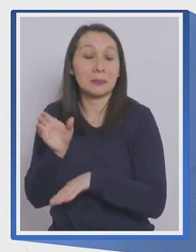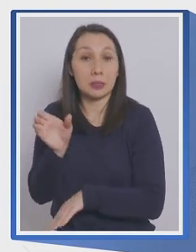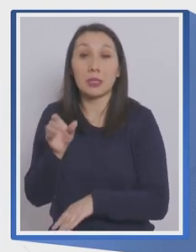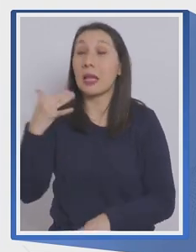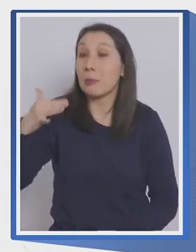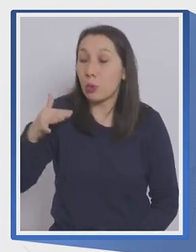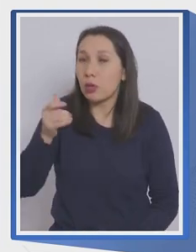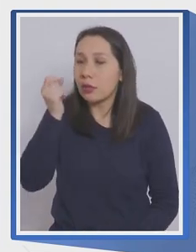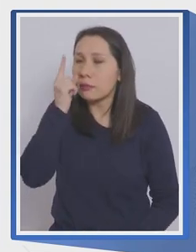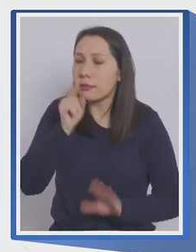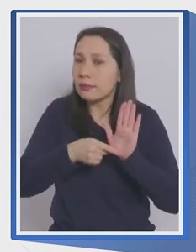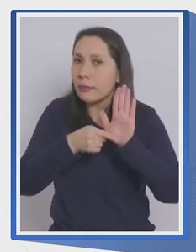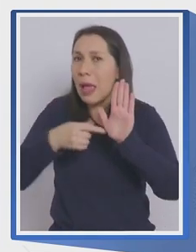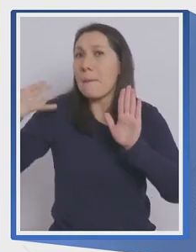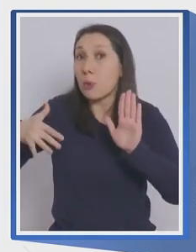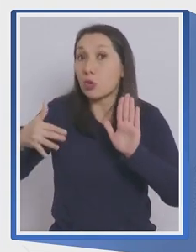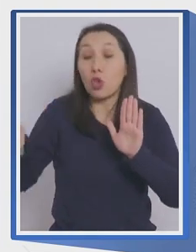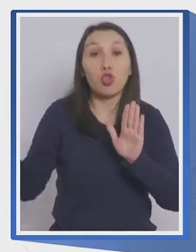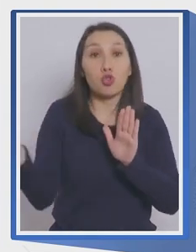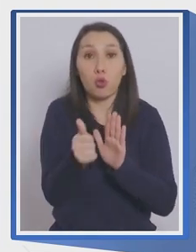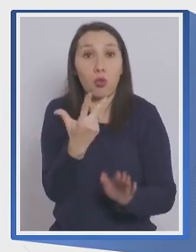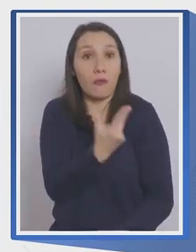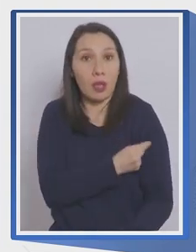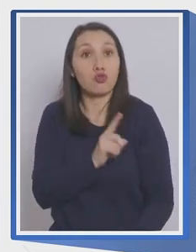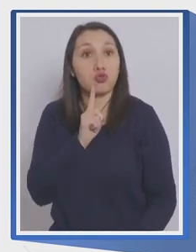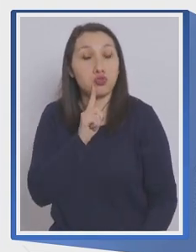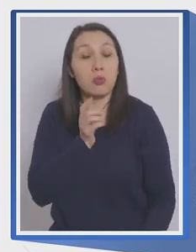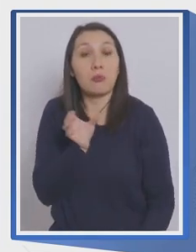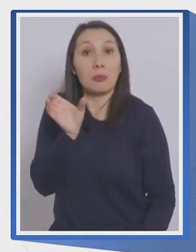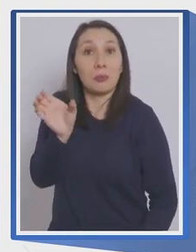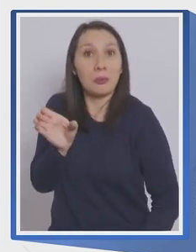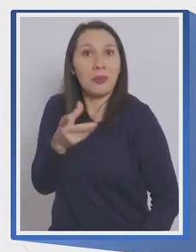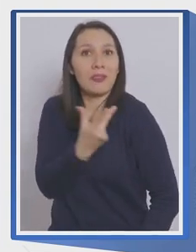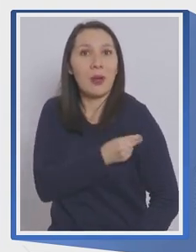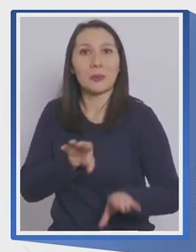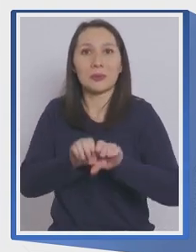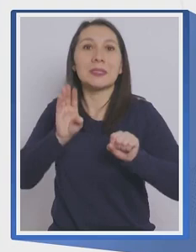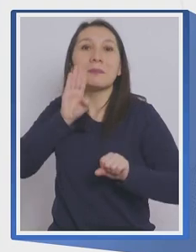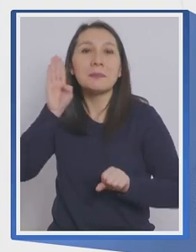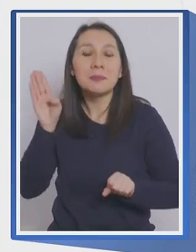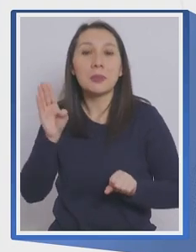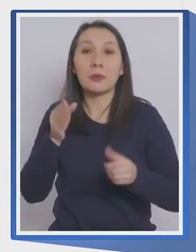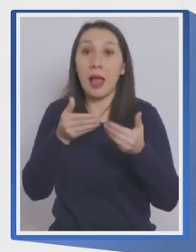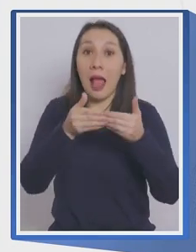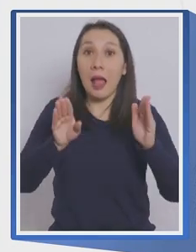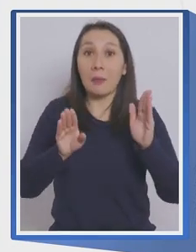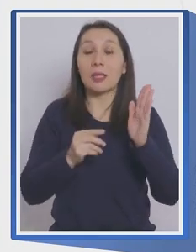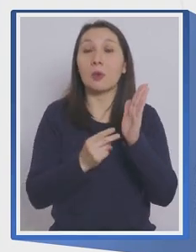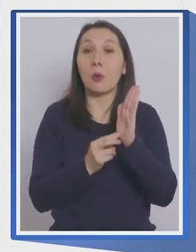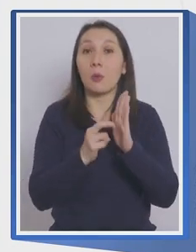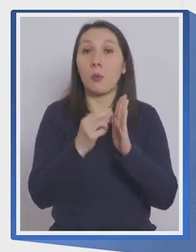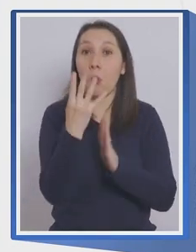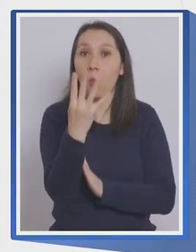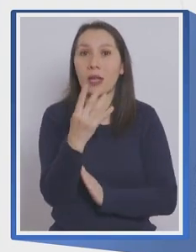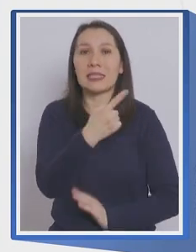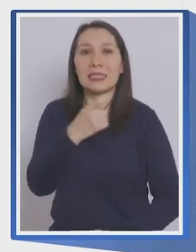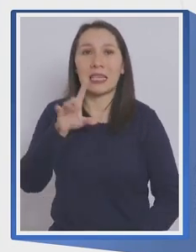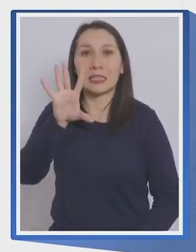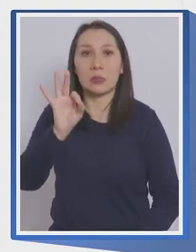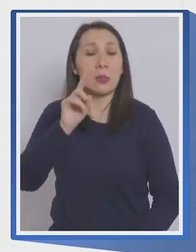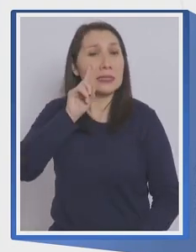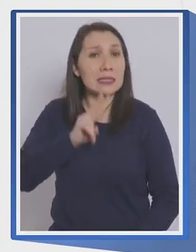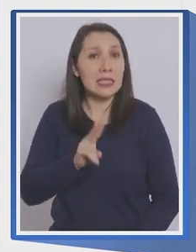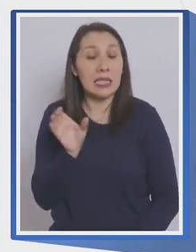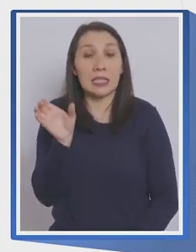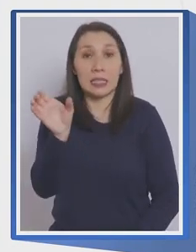importante porque hay que destacar lo importante que todos nos vacunemos y tengamos nuestro pase. En apertura, se permitirá un máximo de 250 personas sin